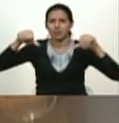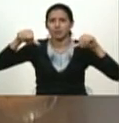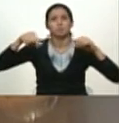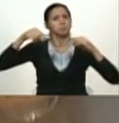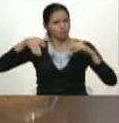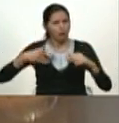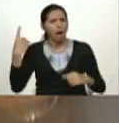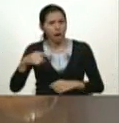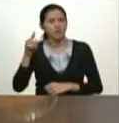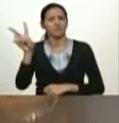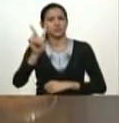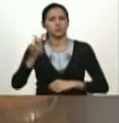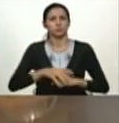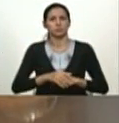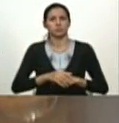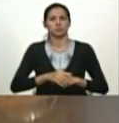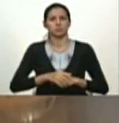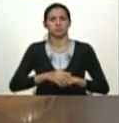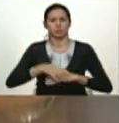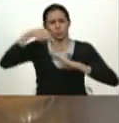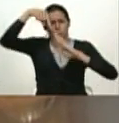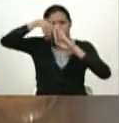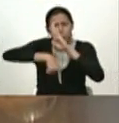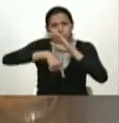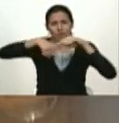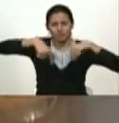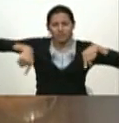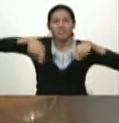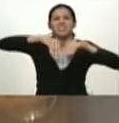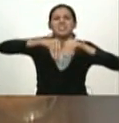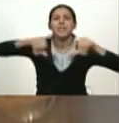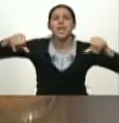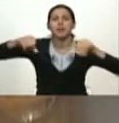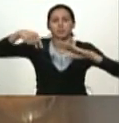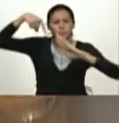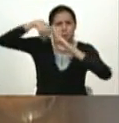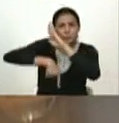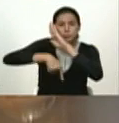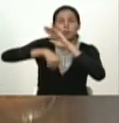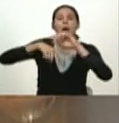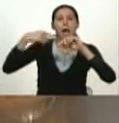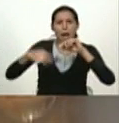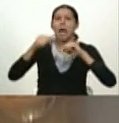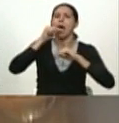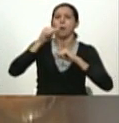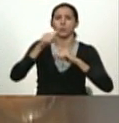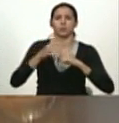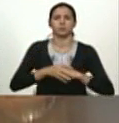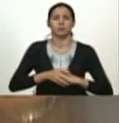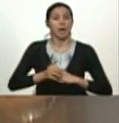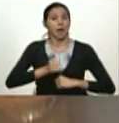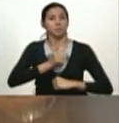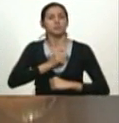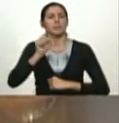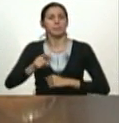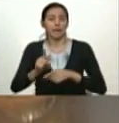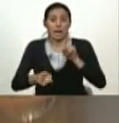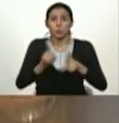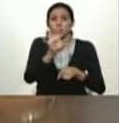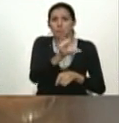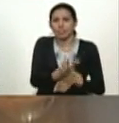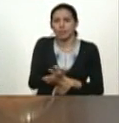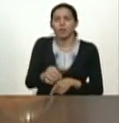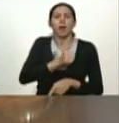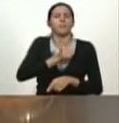allí afluentes internas de agua hasta en el aprovechamiento en las regiones donde es posible